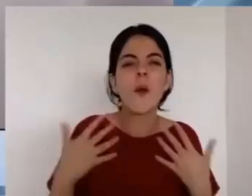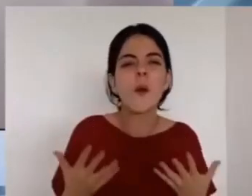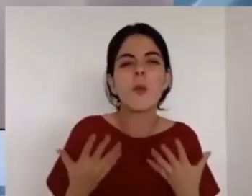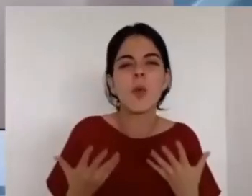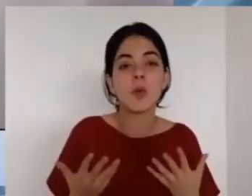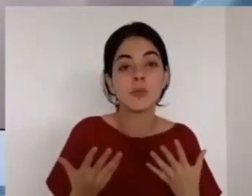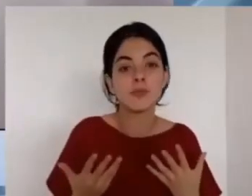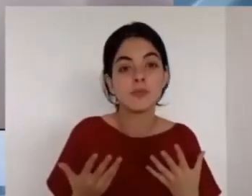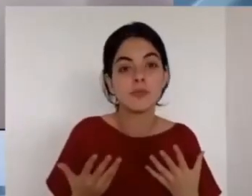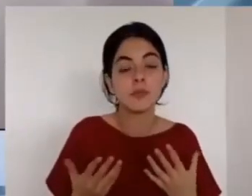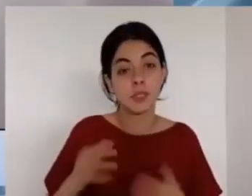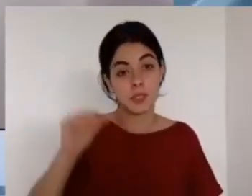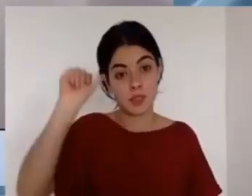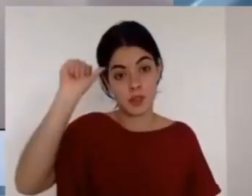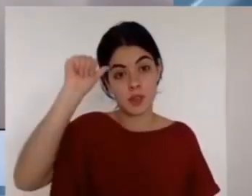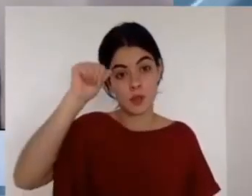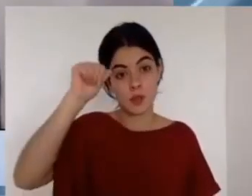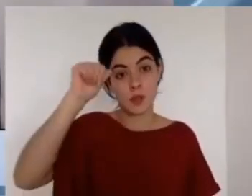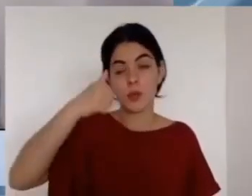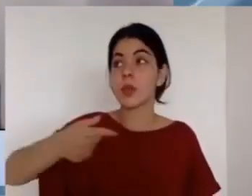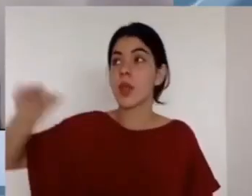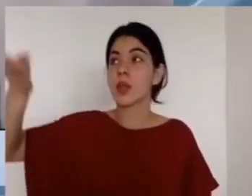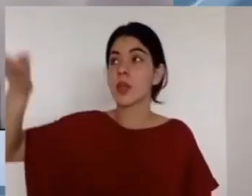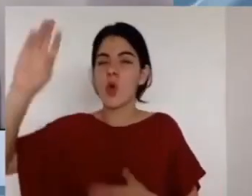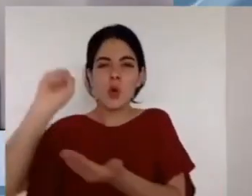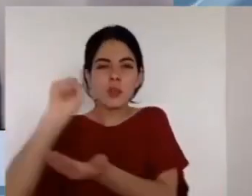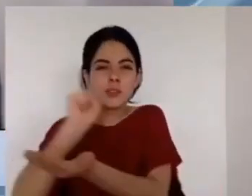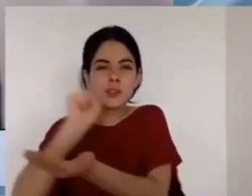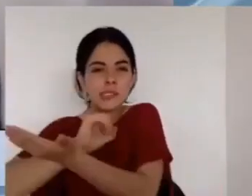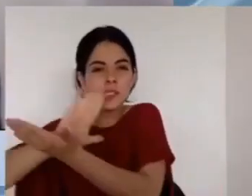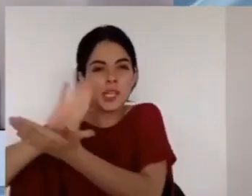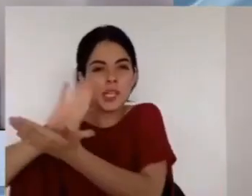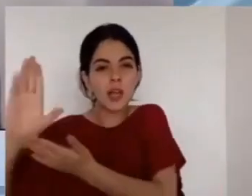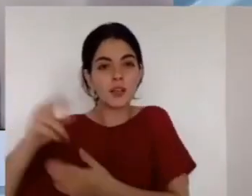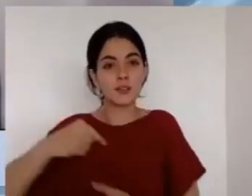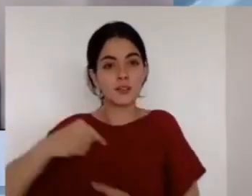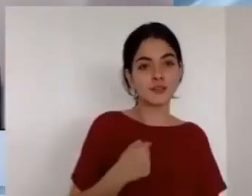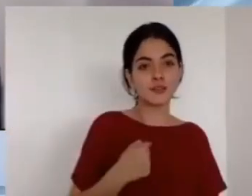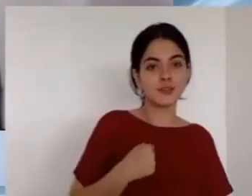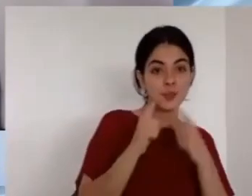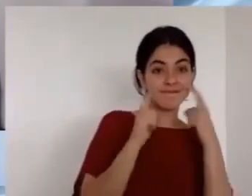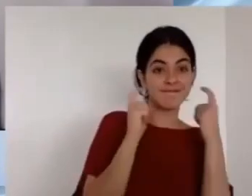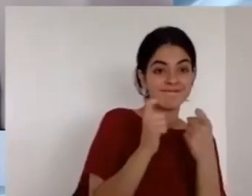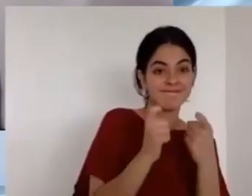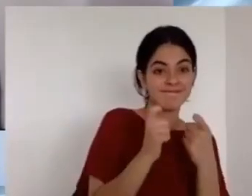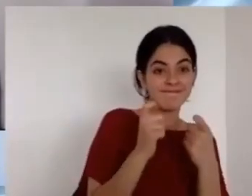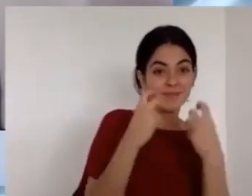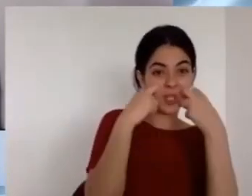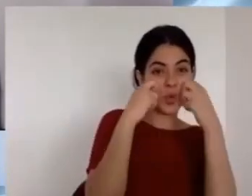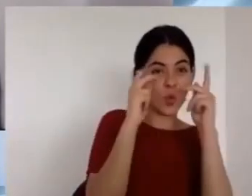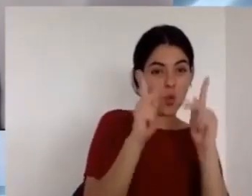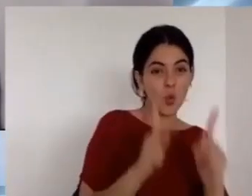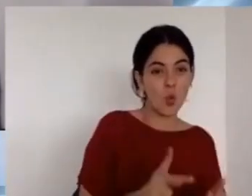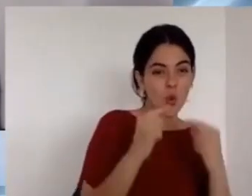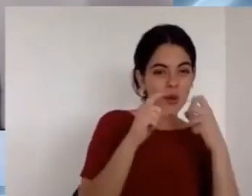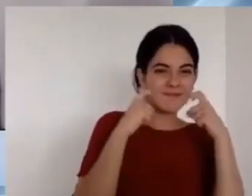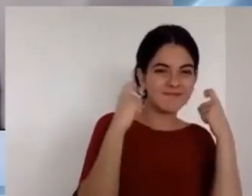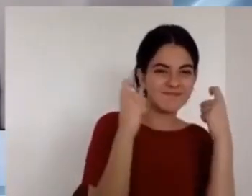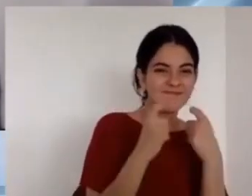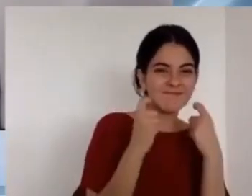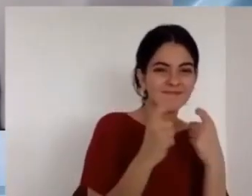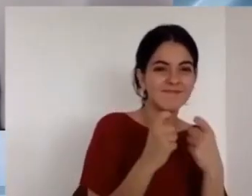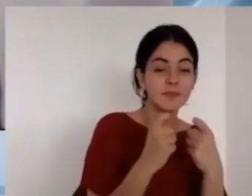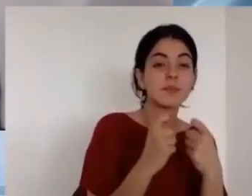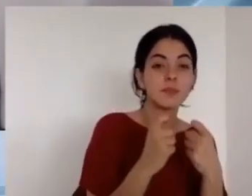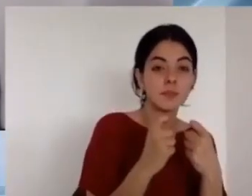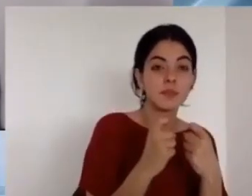es la condición para ver su rostro no se puede ver el rostro de Dios y permanecer vivo